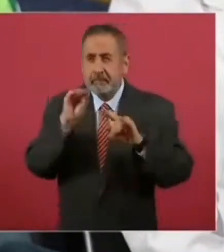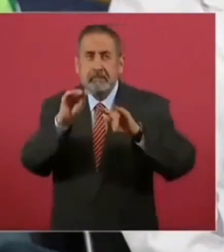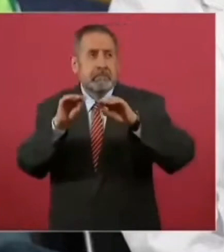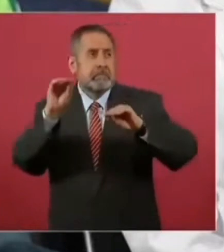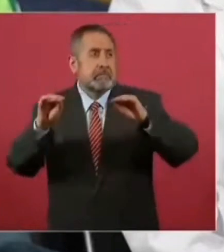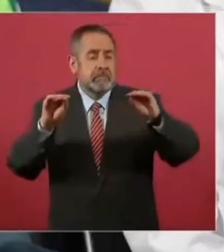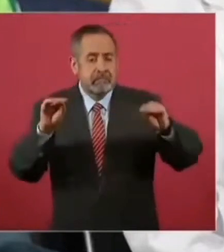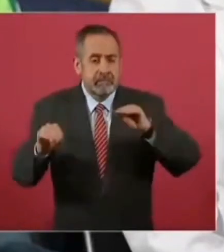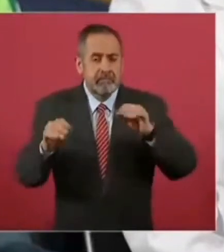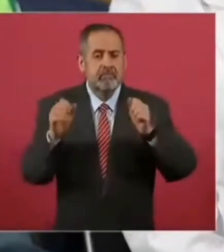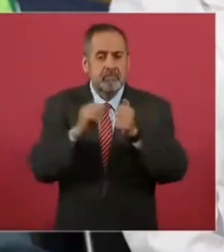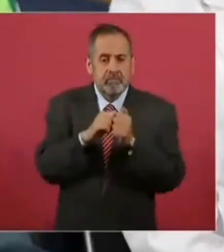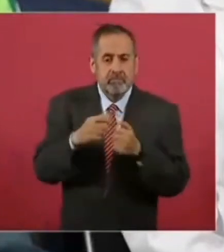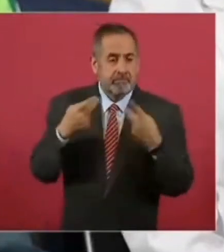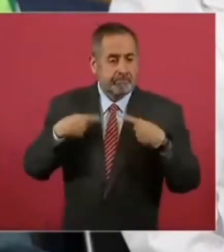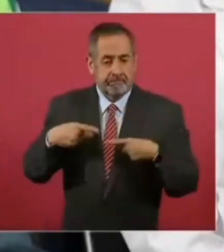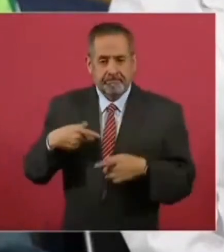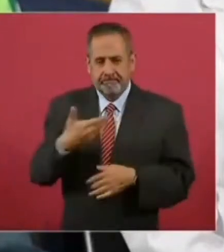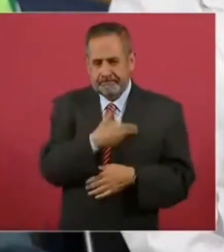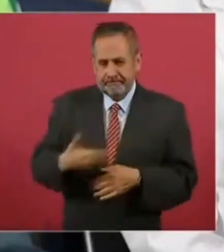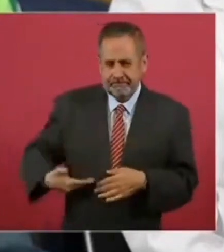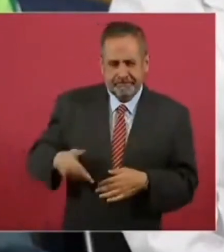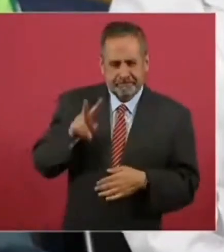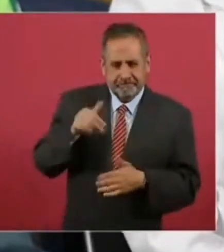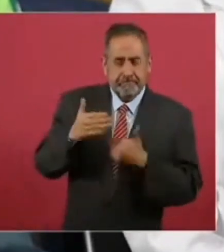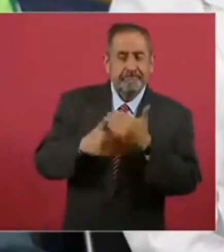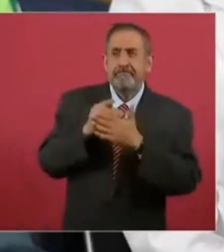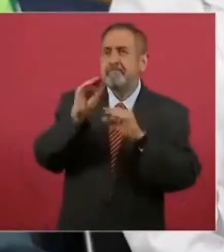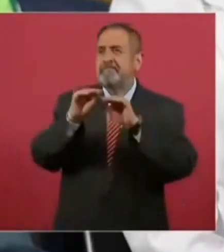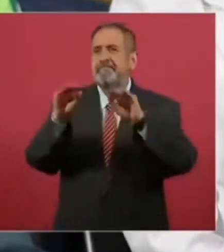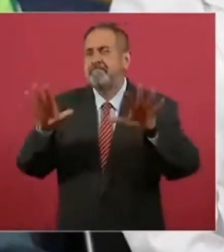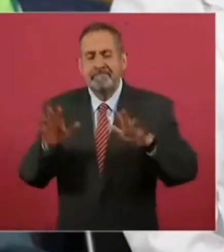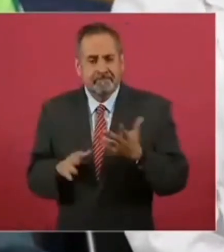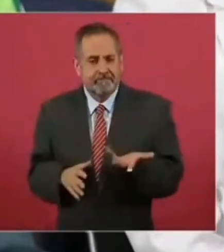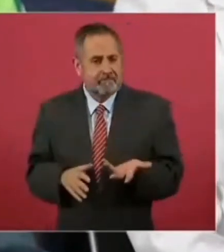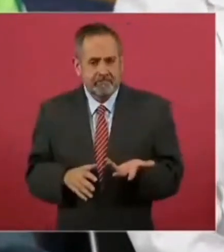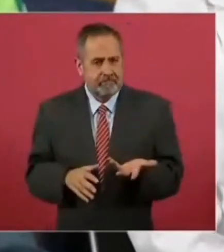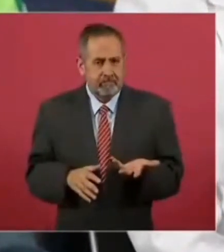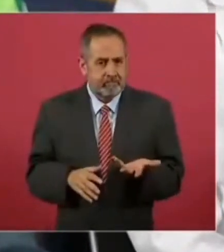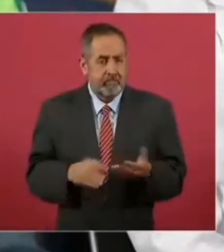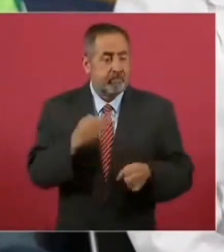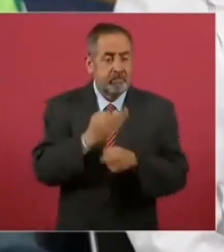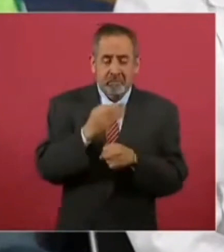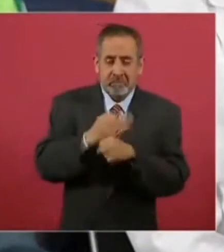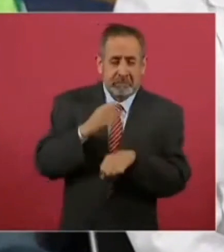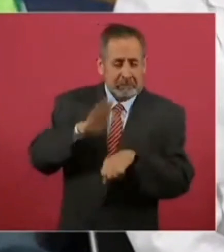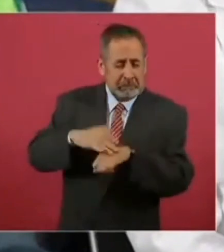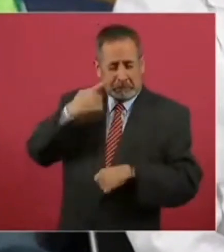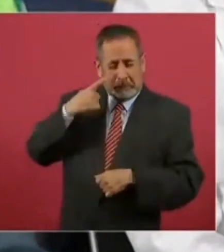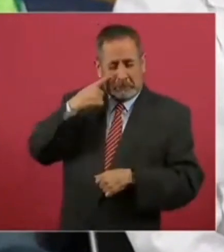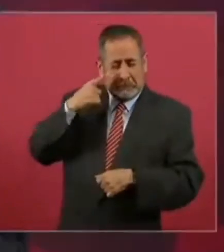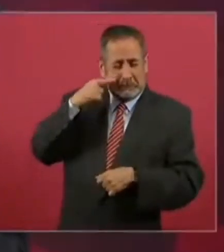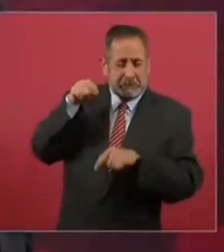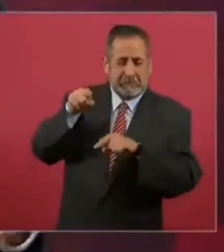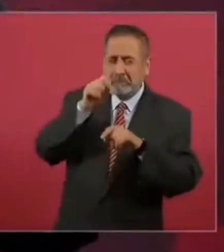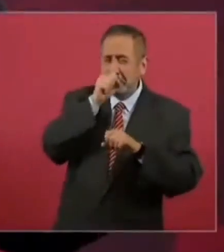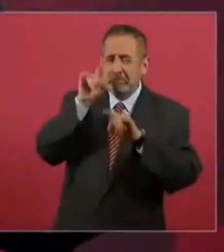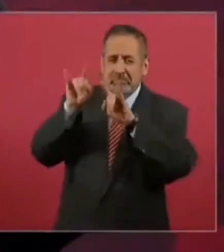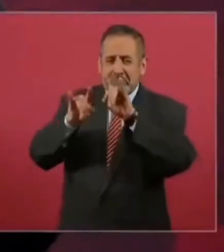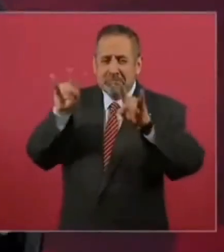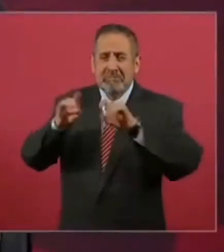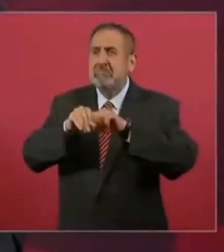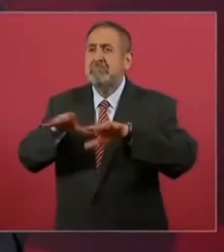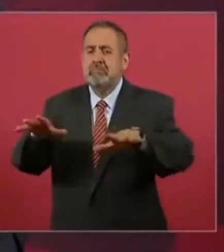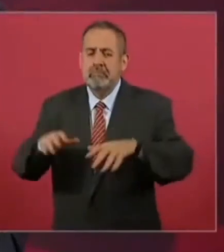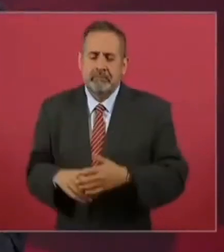colocado las corcholatas presidenciales, ¿no le llegan a los que ha puesto él? ¿Qué le parece esto? Pues está